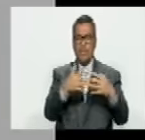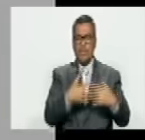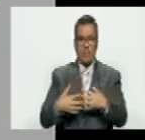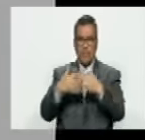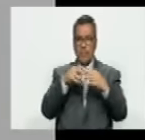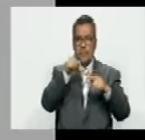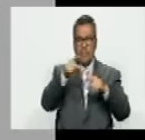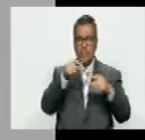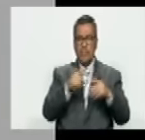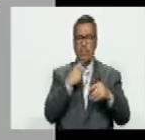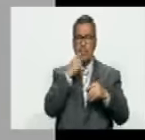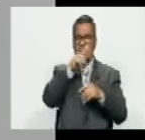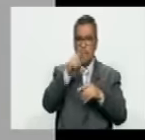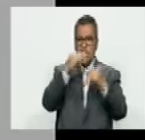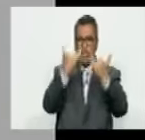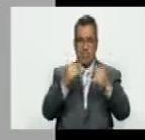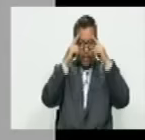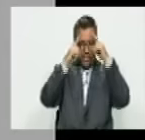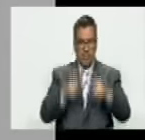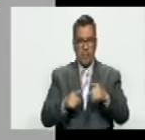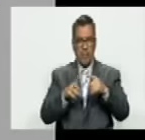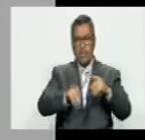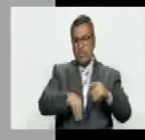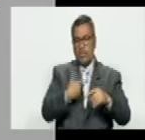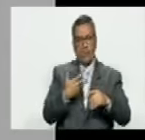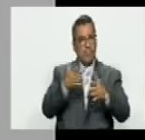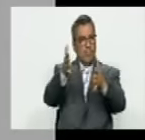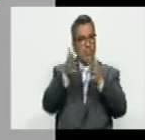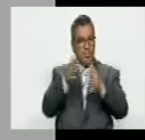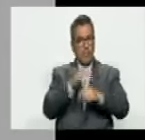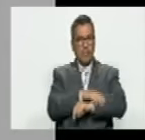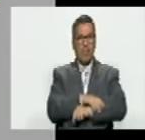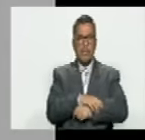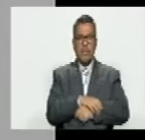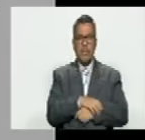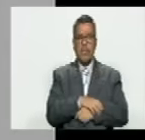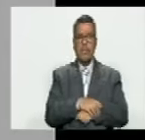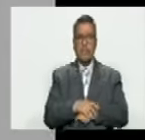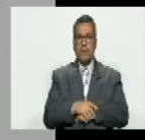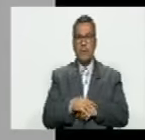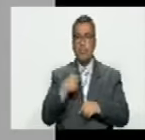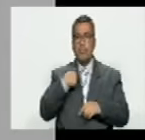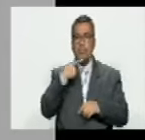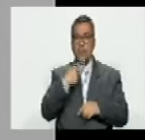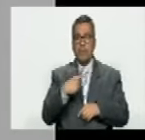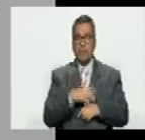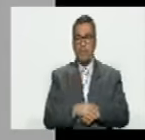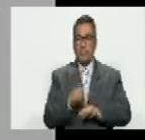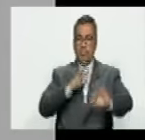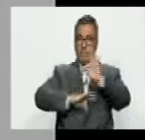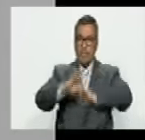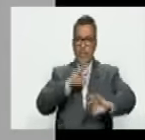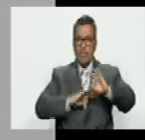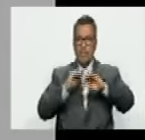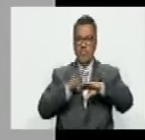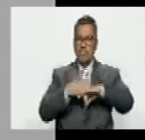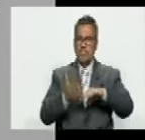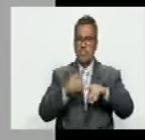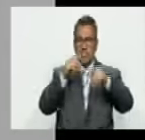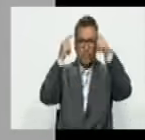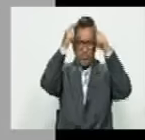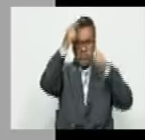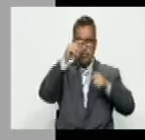norteamericana ya determinó que Chávez no puede ganar entonces lo que le digo es que prepárense porque Chávez sale